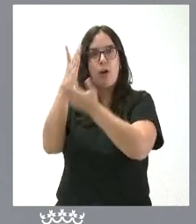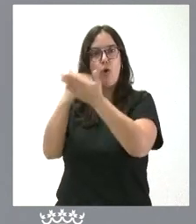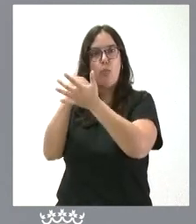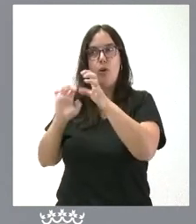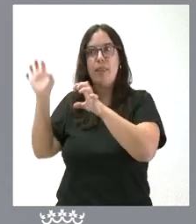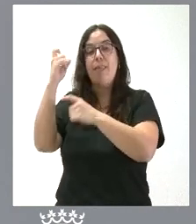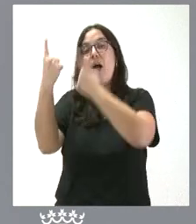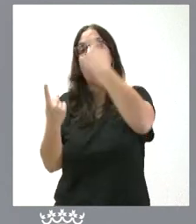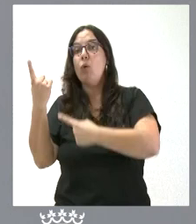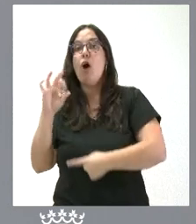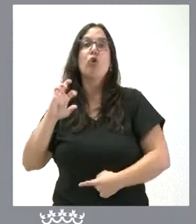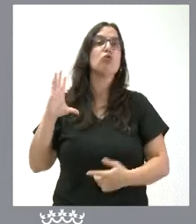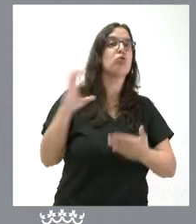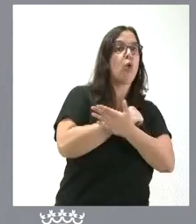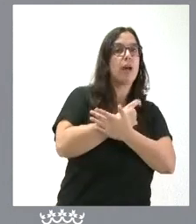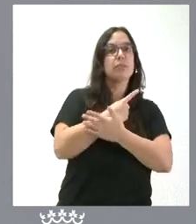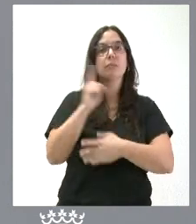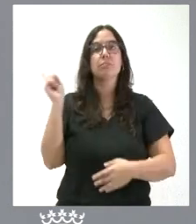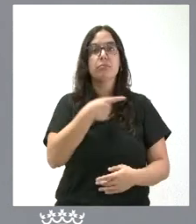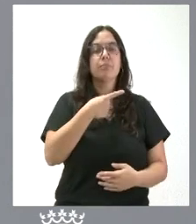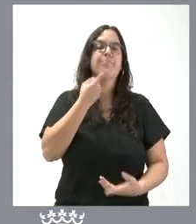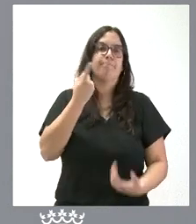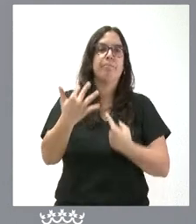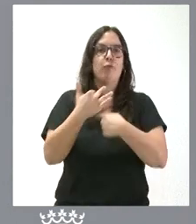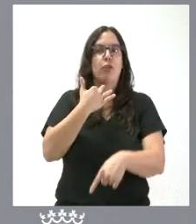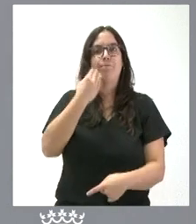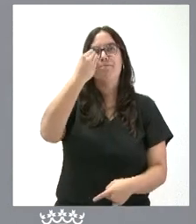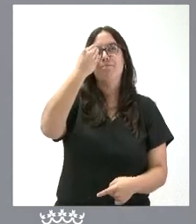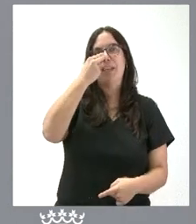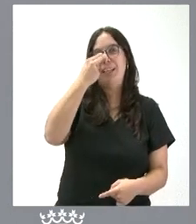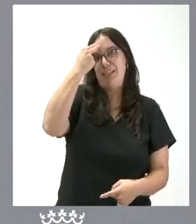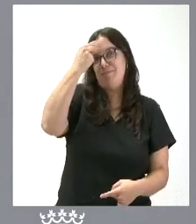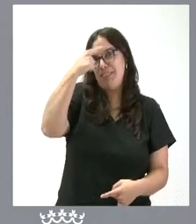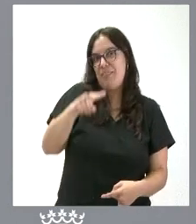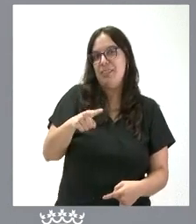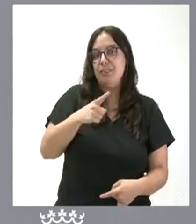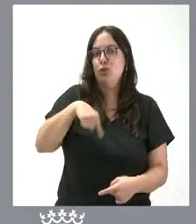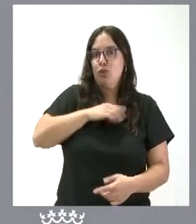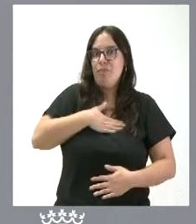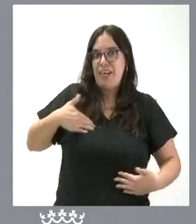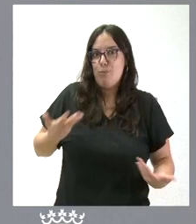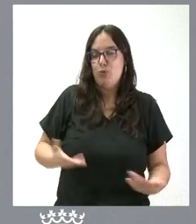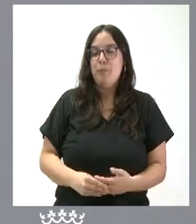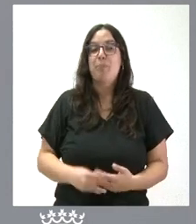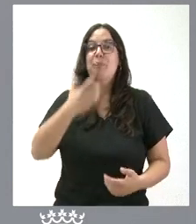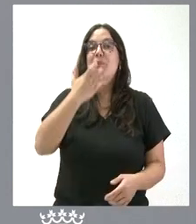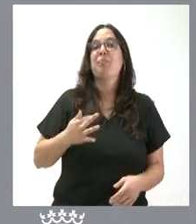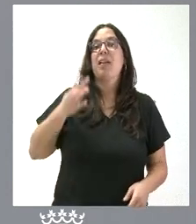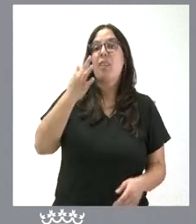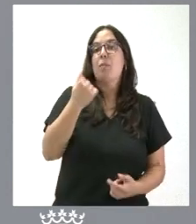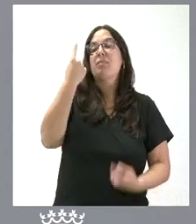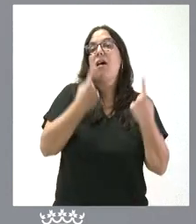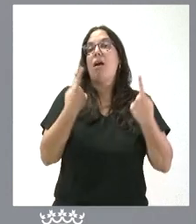o de todas, pues, lógicamente, son factores que también nos interesa conocer y que estamos dispuestos a conocer. Si, además, por parte de algunos